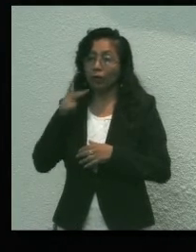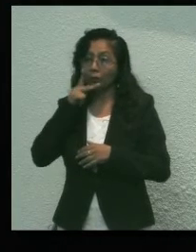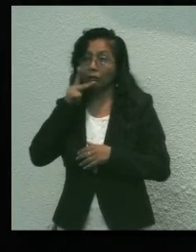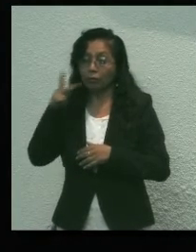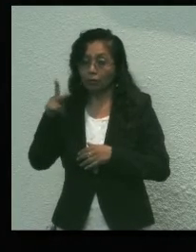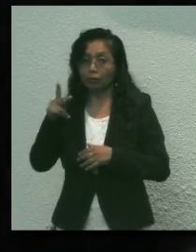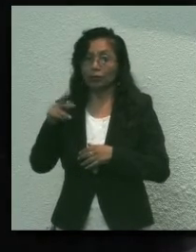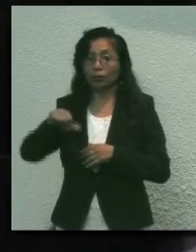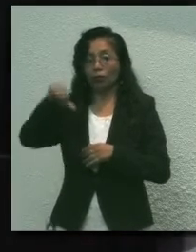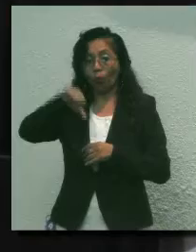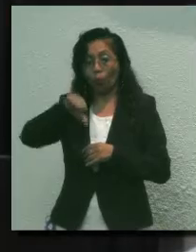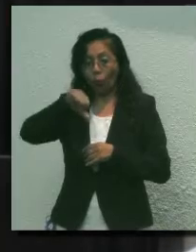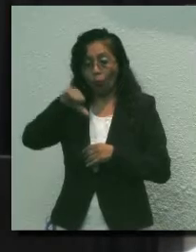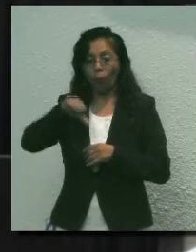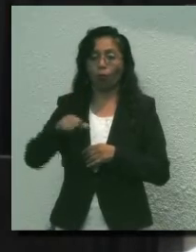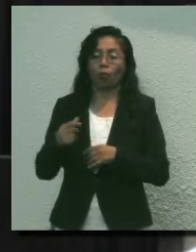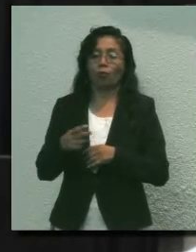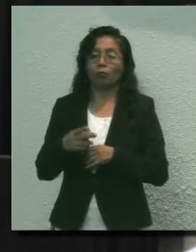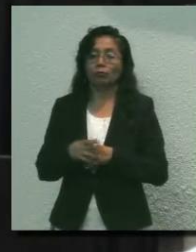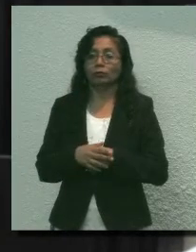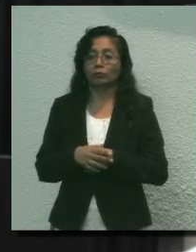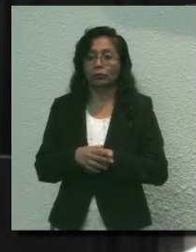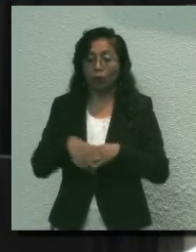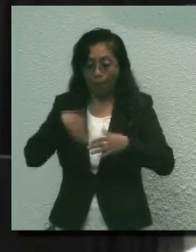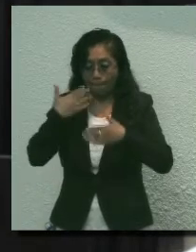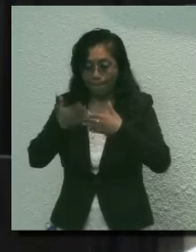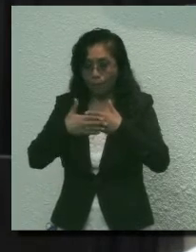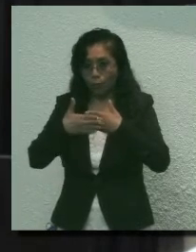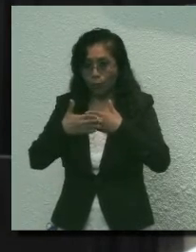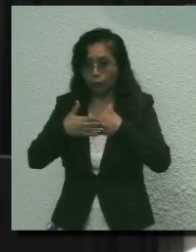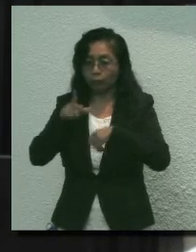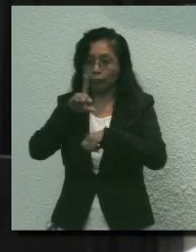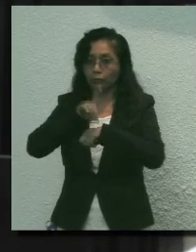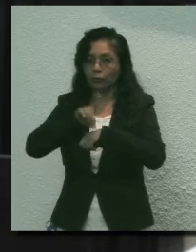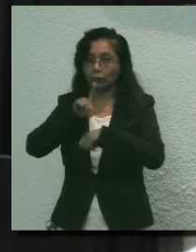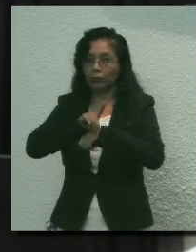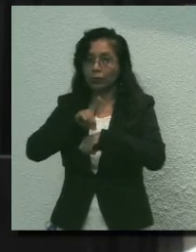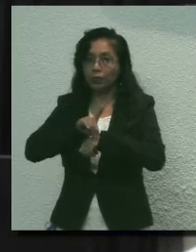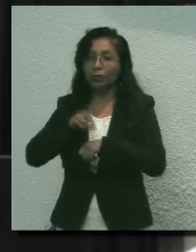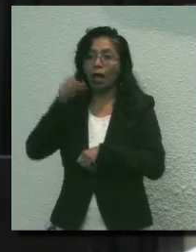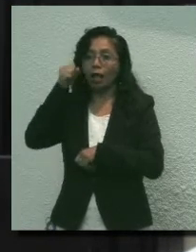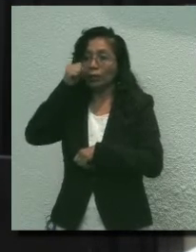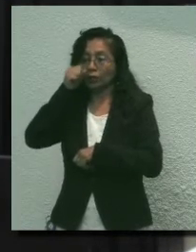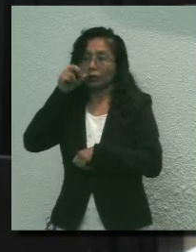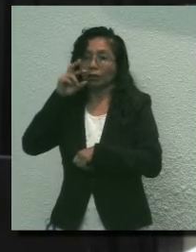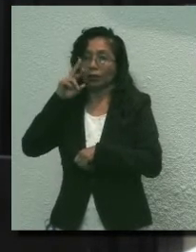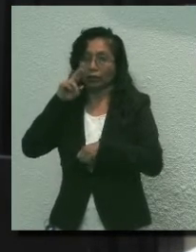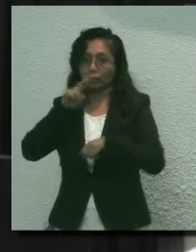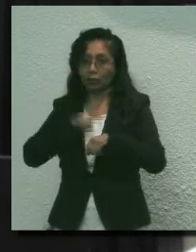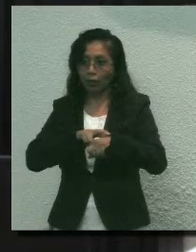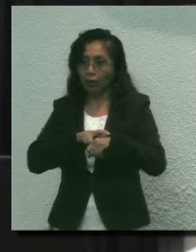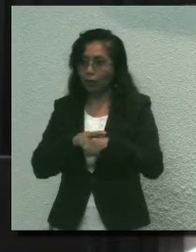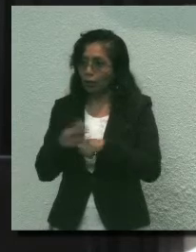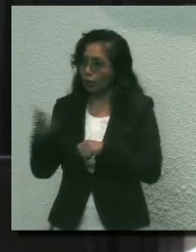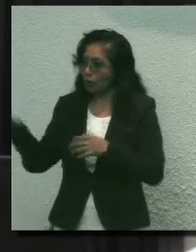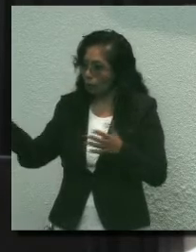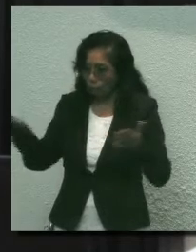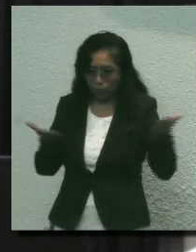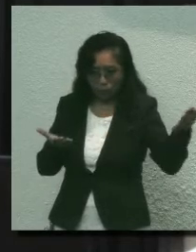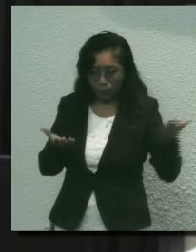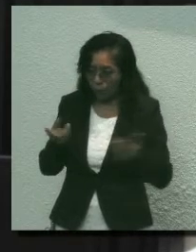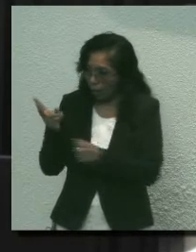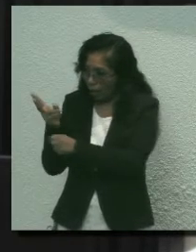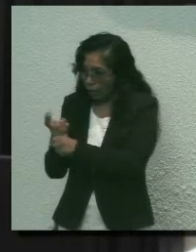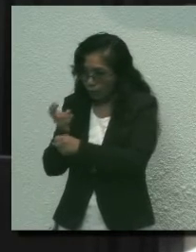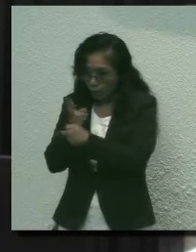quintanarroenses. En los próximos días convocaremos a sus secretarios, secretarias y colaboradores para que